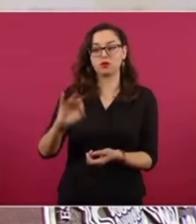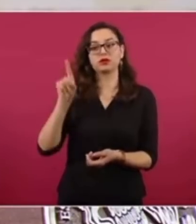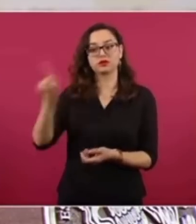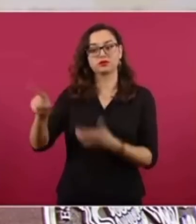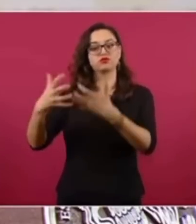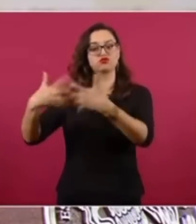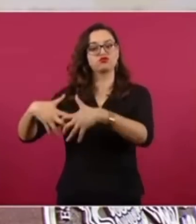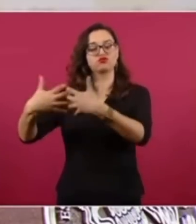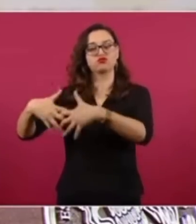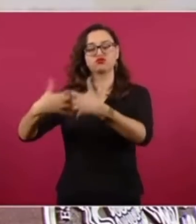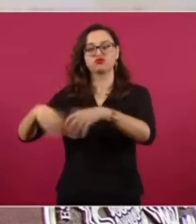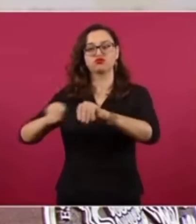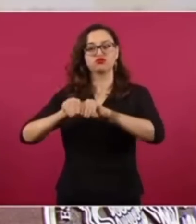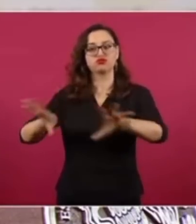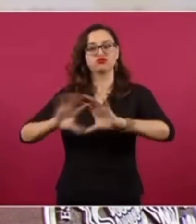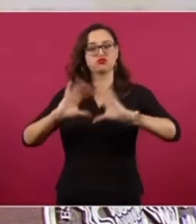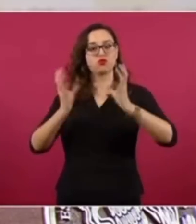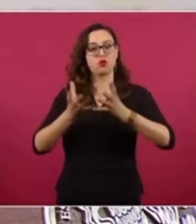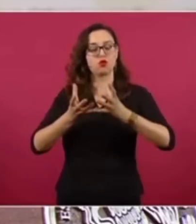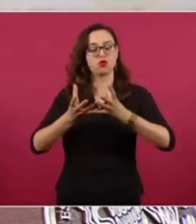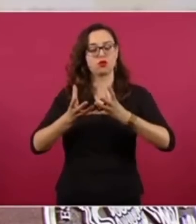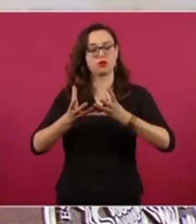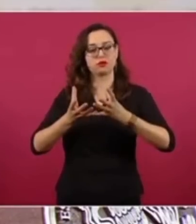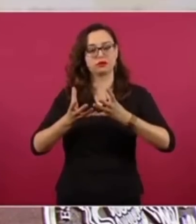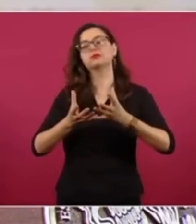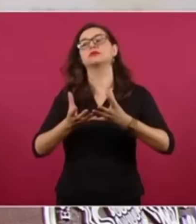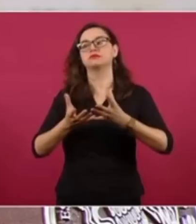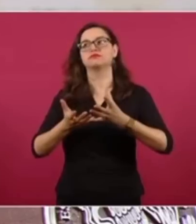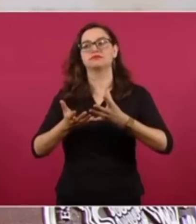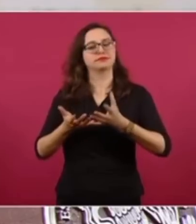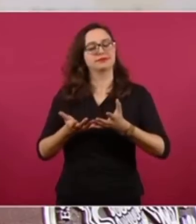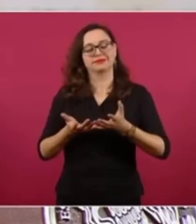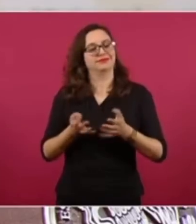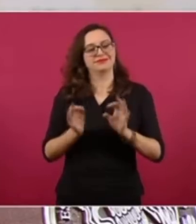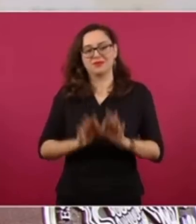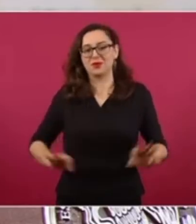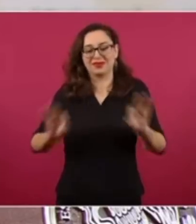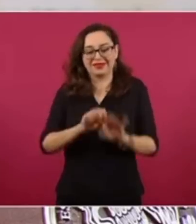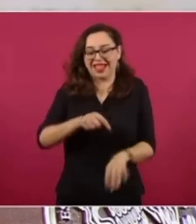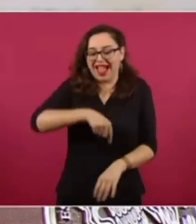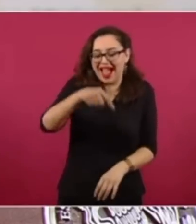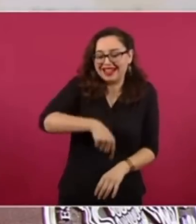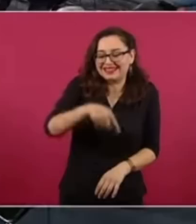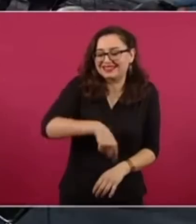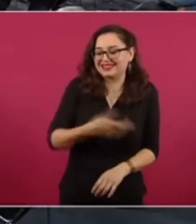Entonces, de ahí la necesidad de